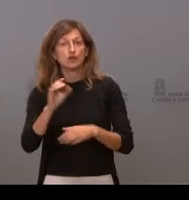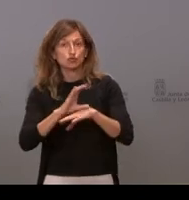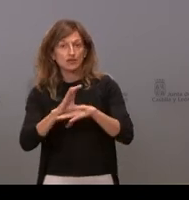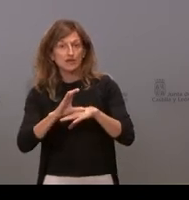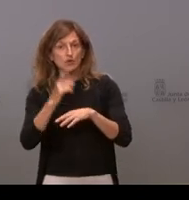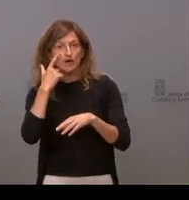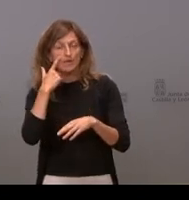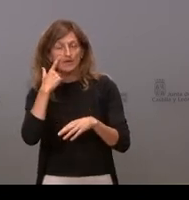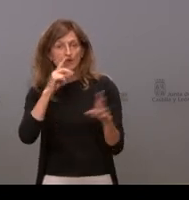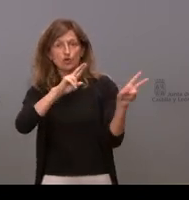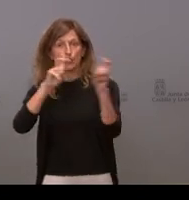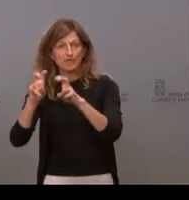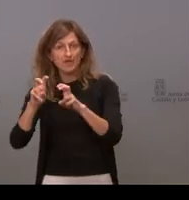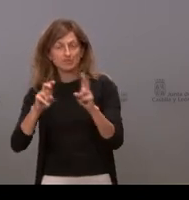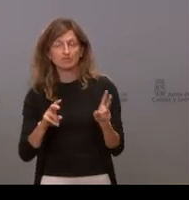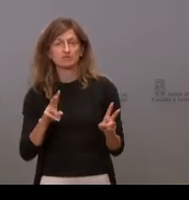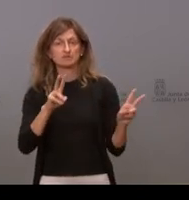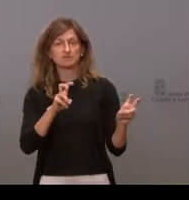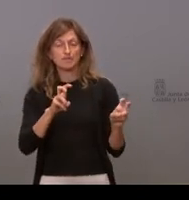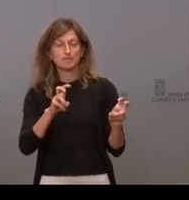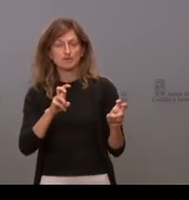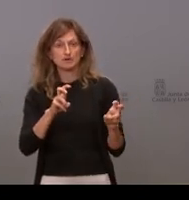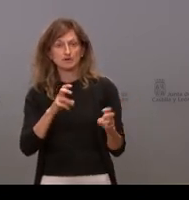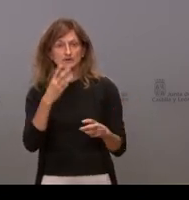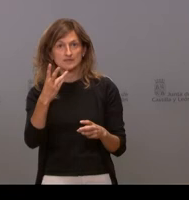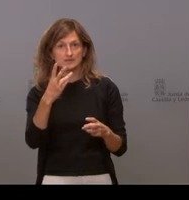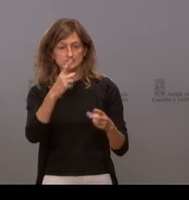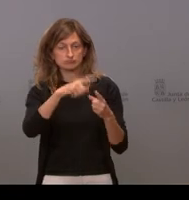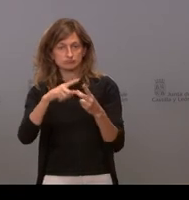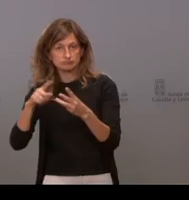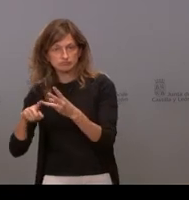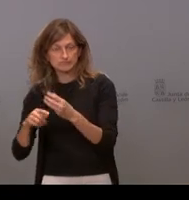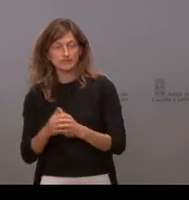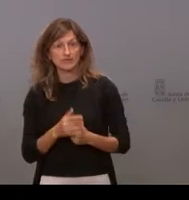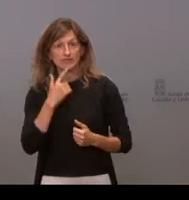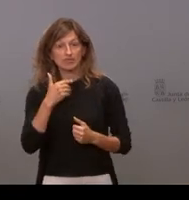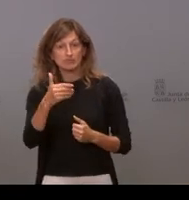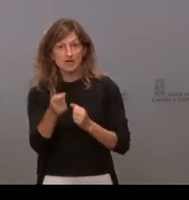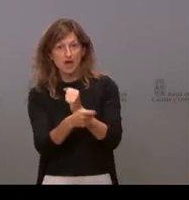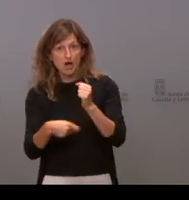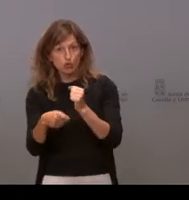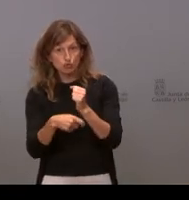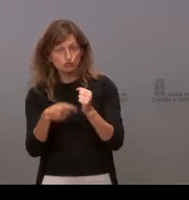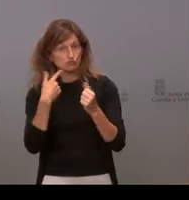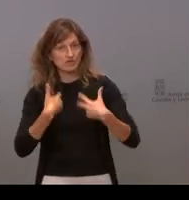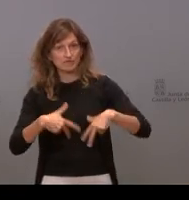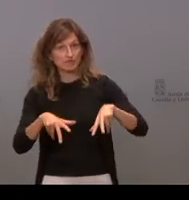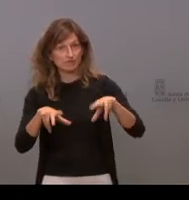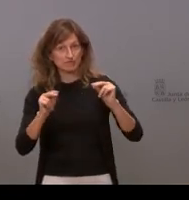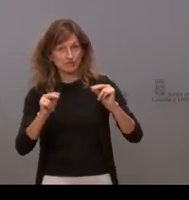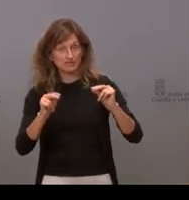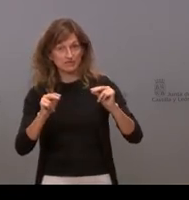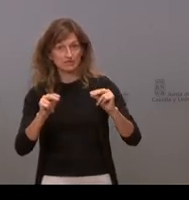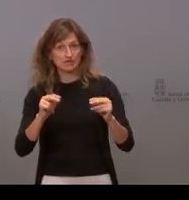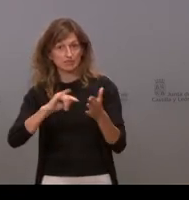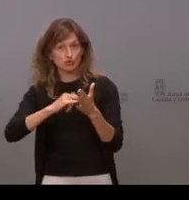sobre el PEMA sobre la construcción de esas tres cúpulas se dijo que para agosto estaría terminada la redacción del